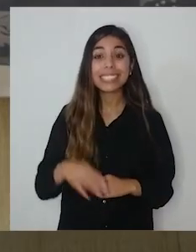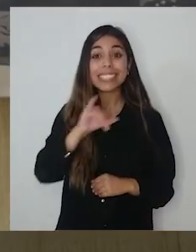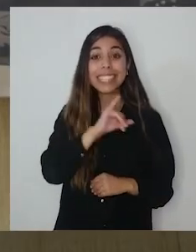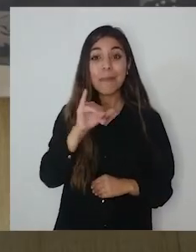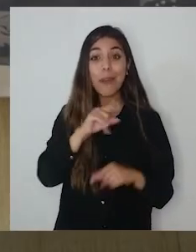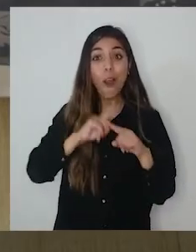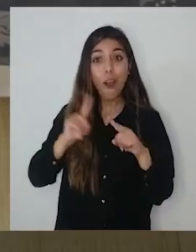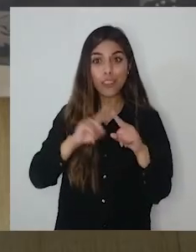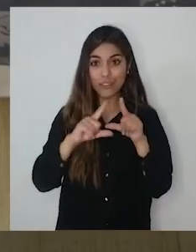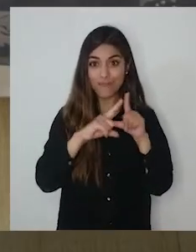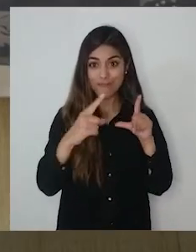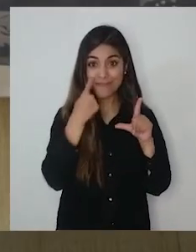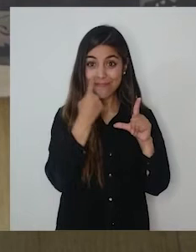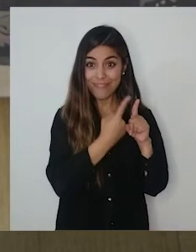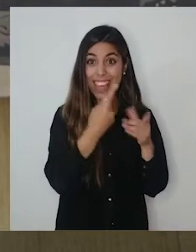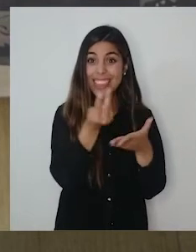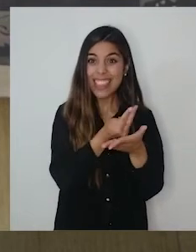Y después tenemos este otro.